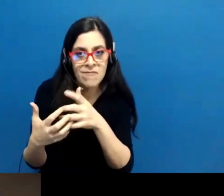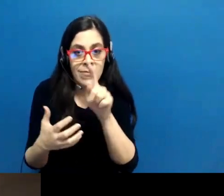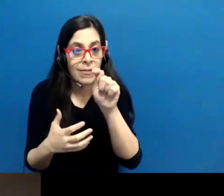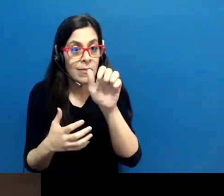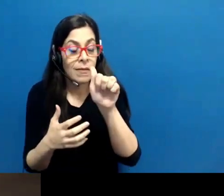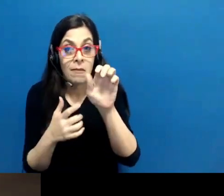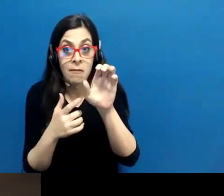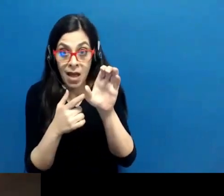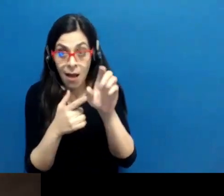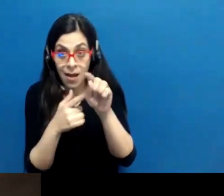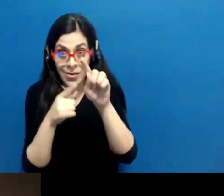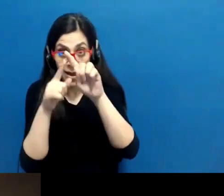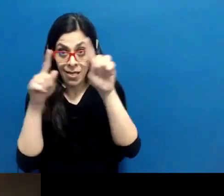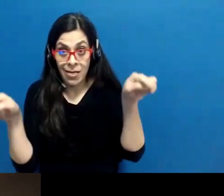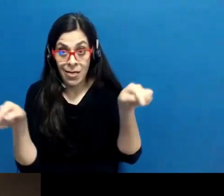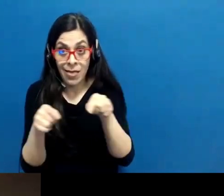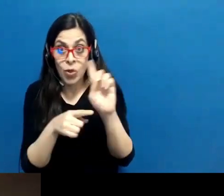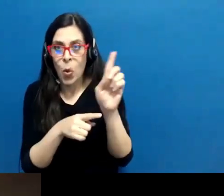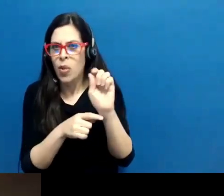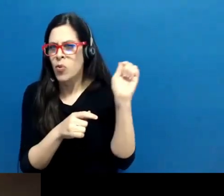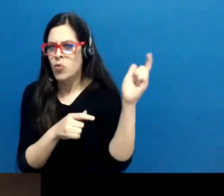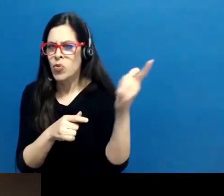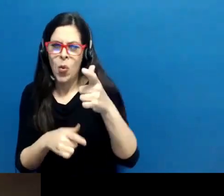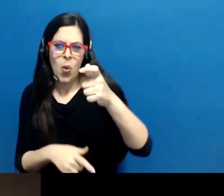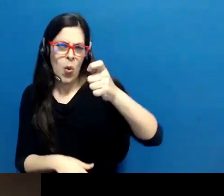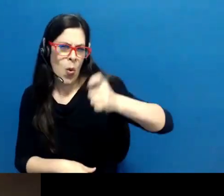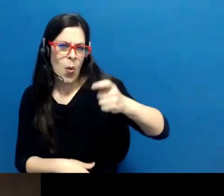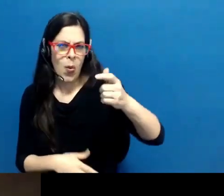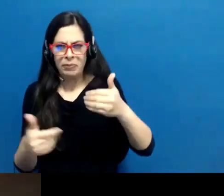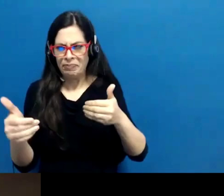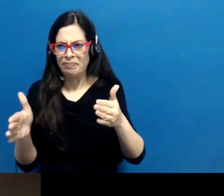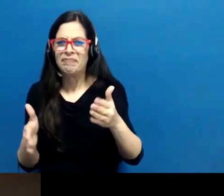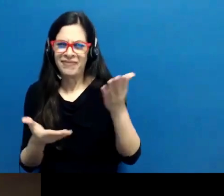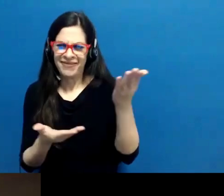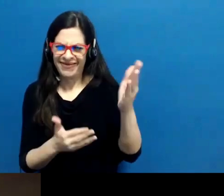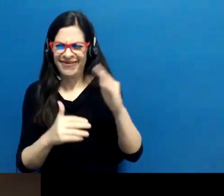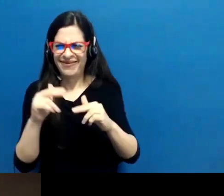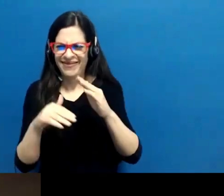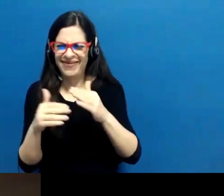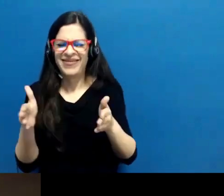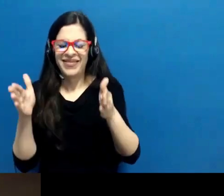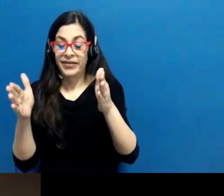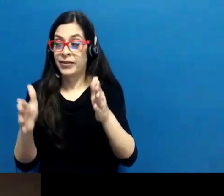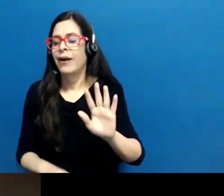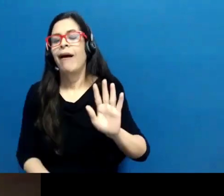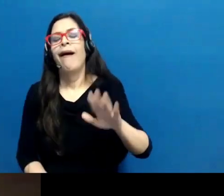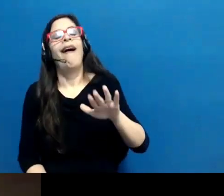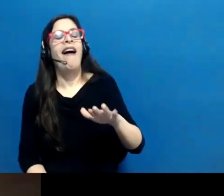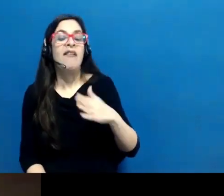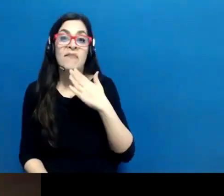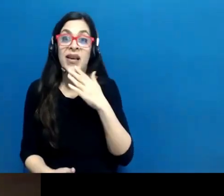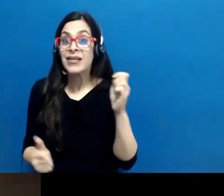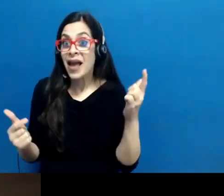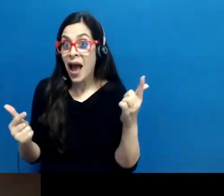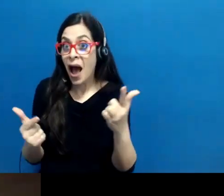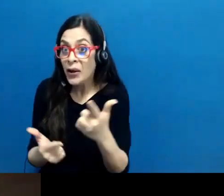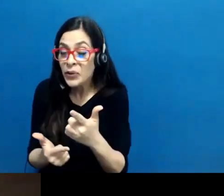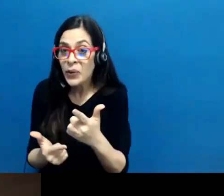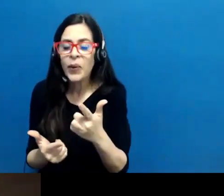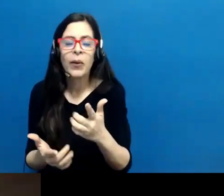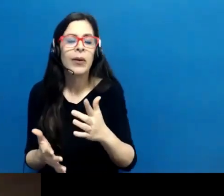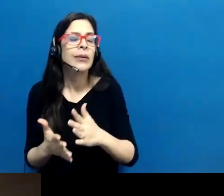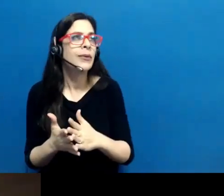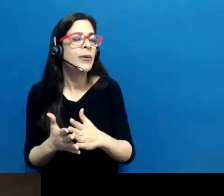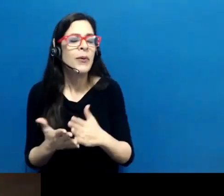en todos los tribunales. Excelente. Pues, muchísimas gracias a ambas. A Elizabeth, ¿verdad? Un agradecimiento